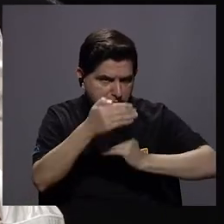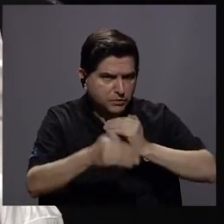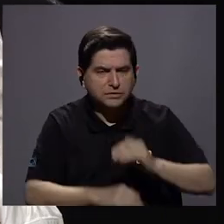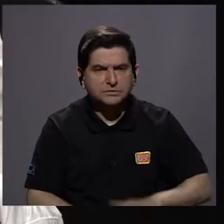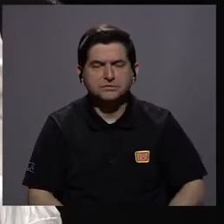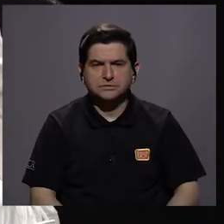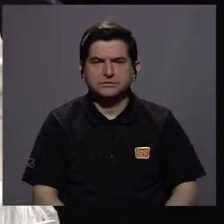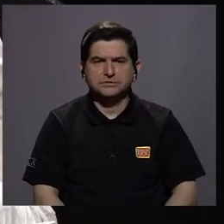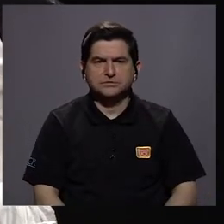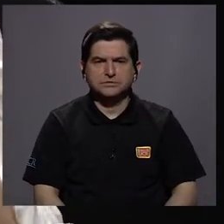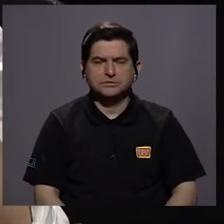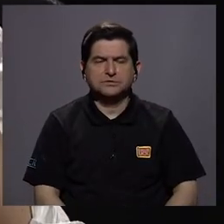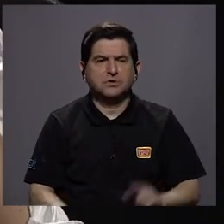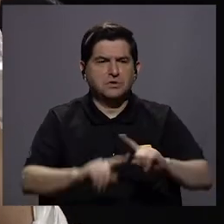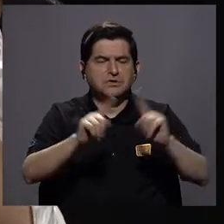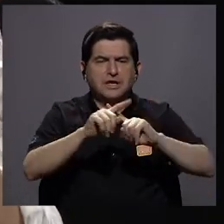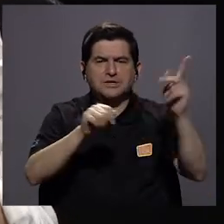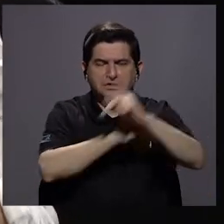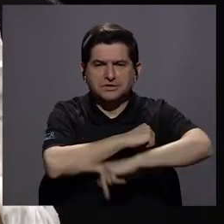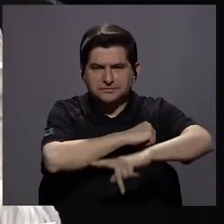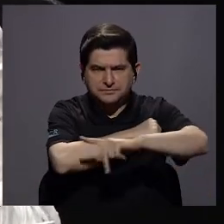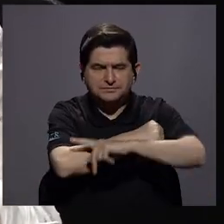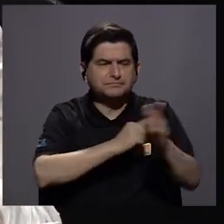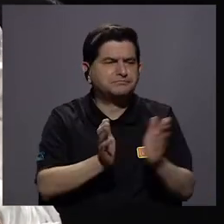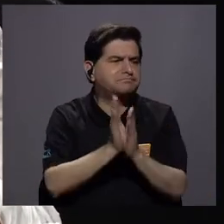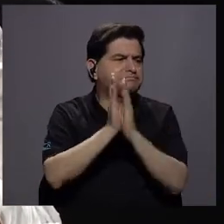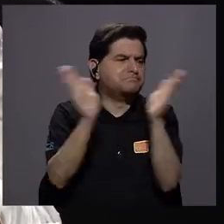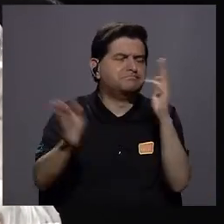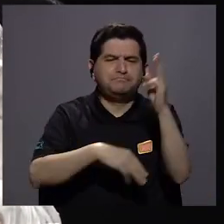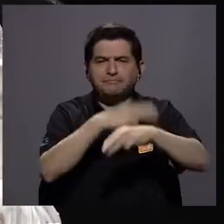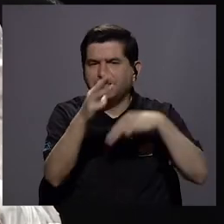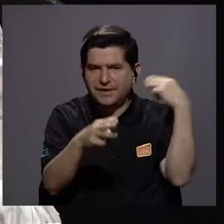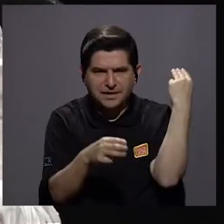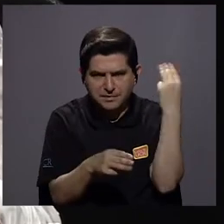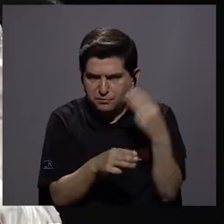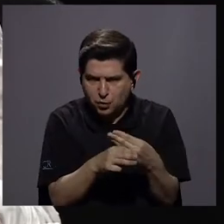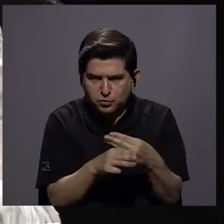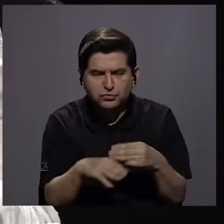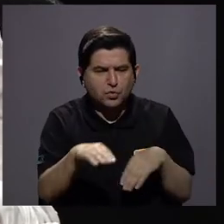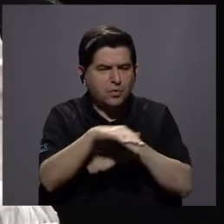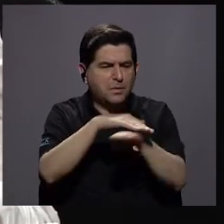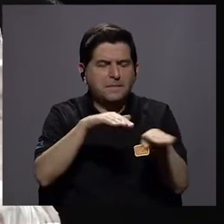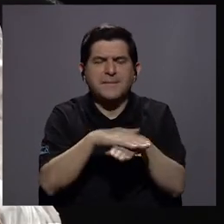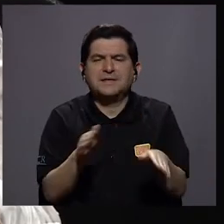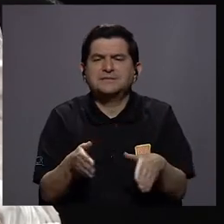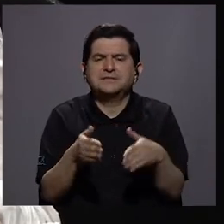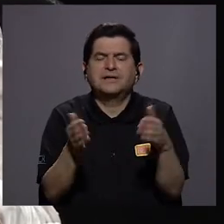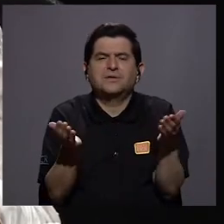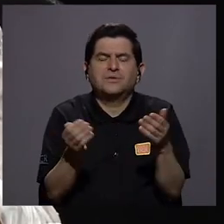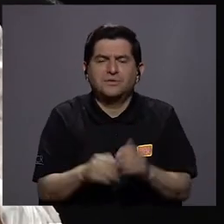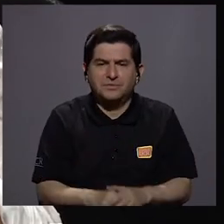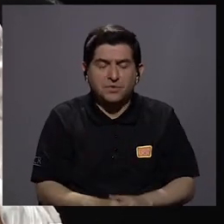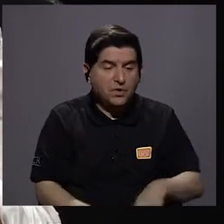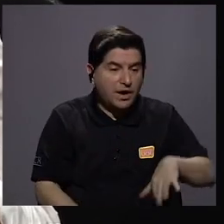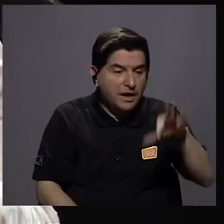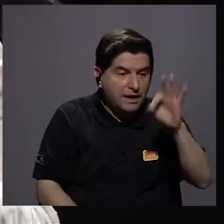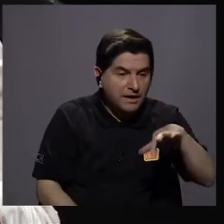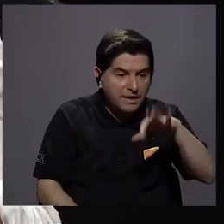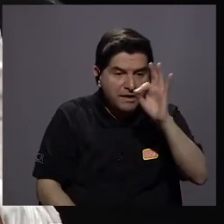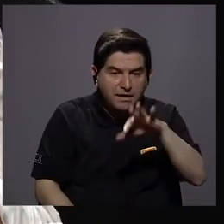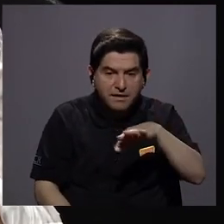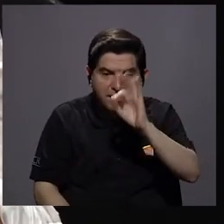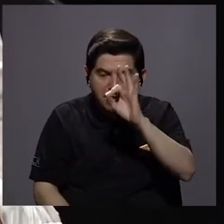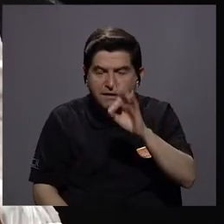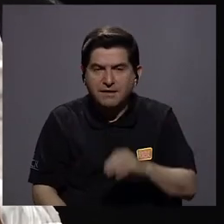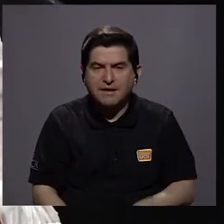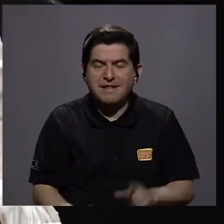los países y en general del mundo entero, se basa en hallazgos que se